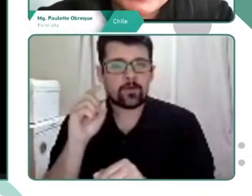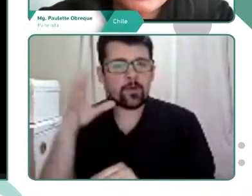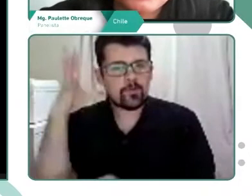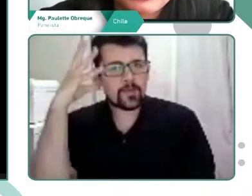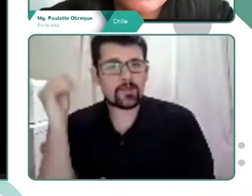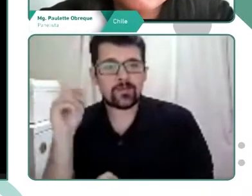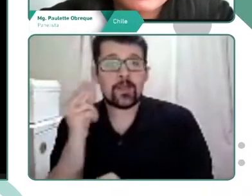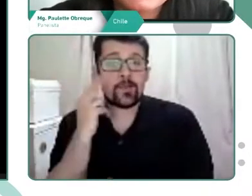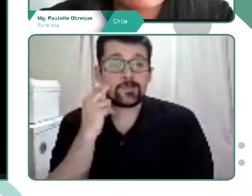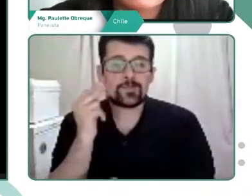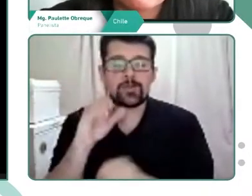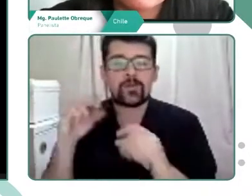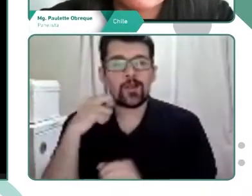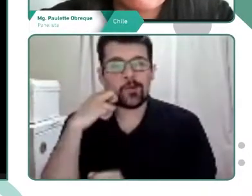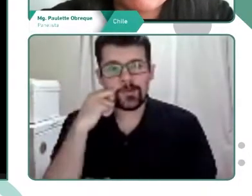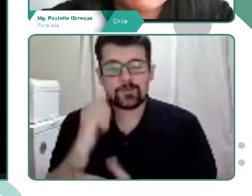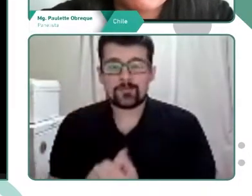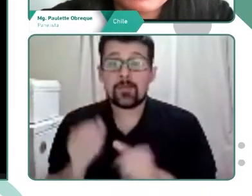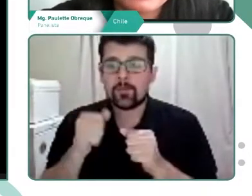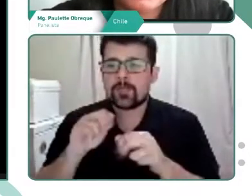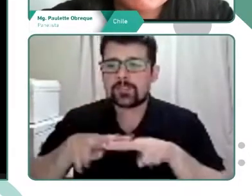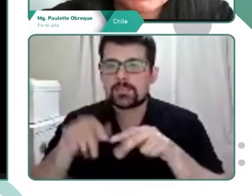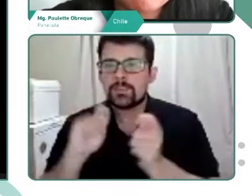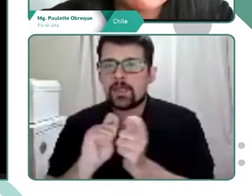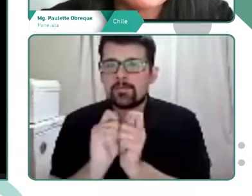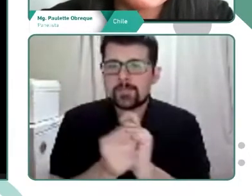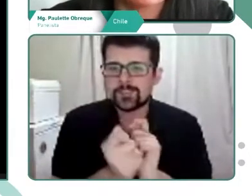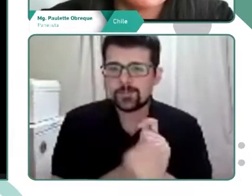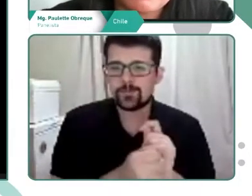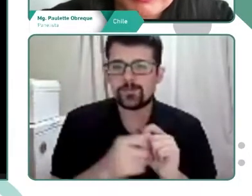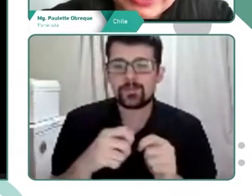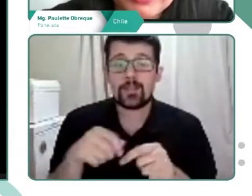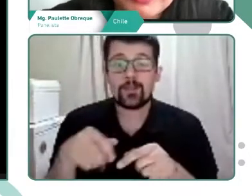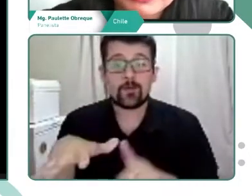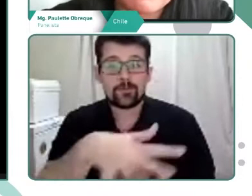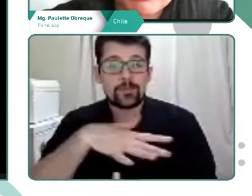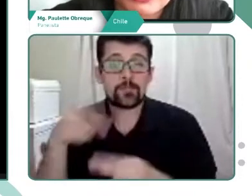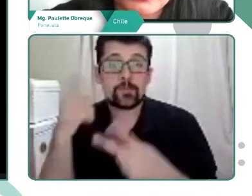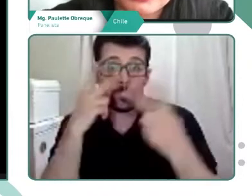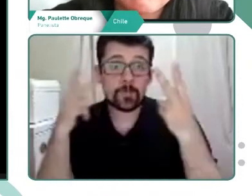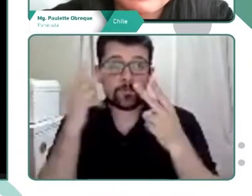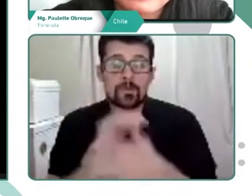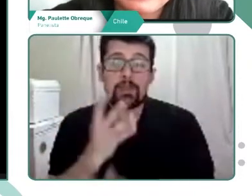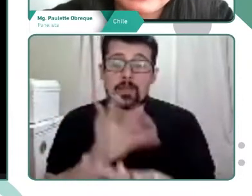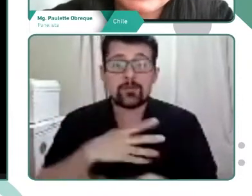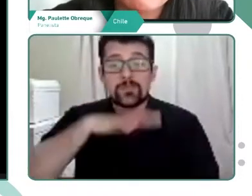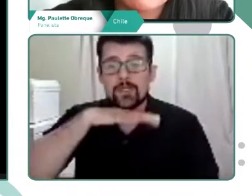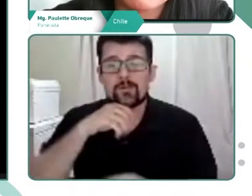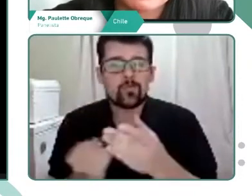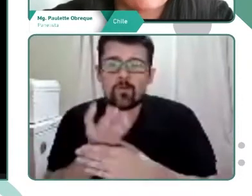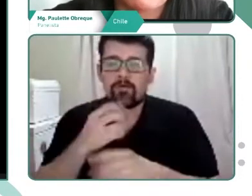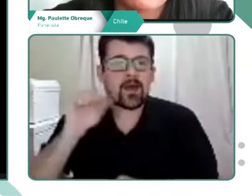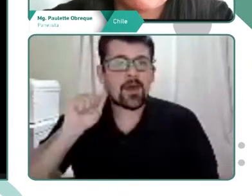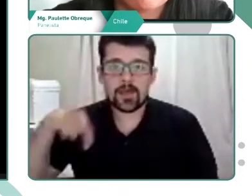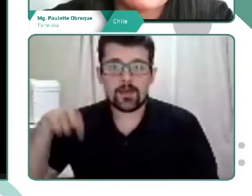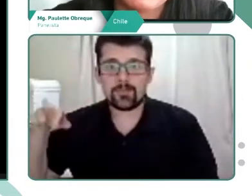Se añade a todo ello que al adaptarnos a un nuevo formato online, tuvimos que implementar nuevas plataformas educativas digitales que